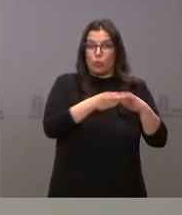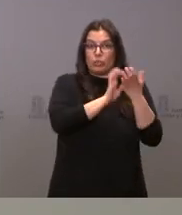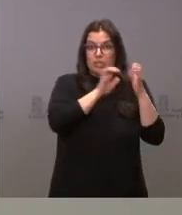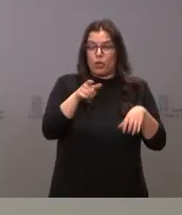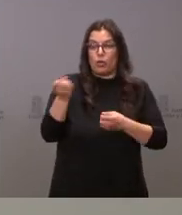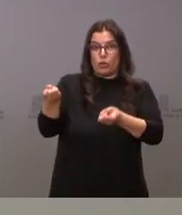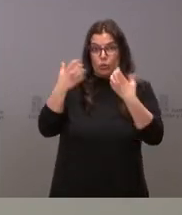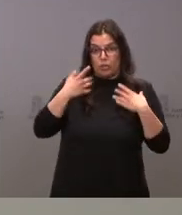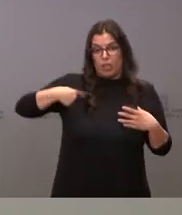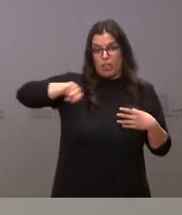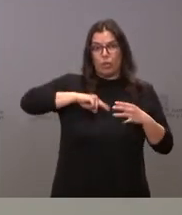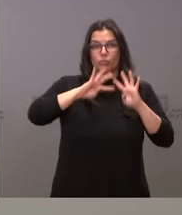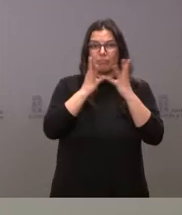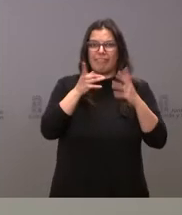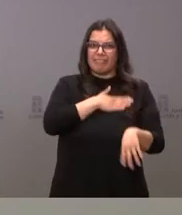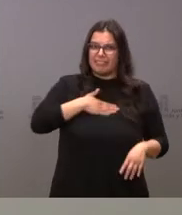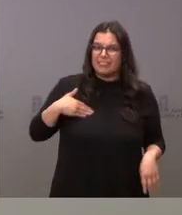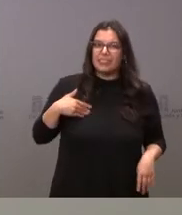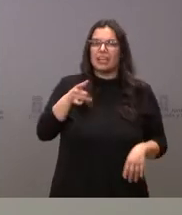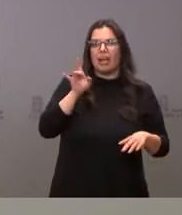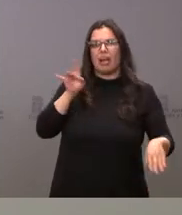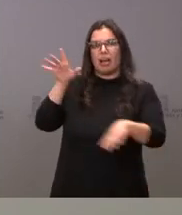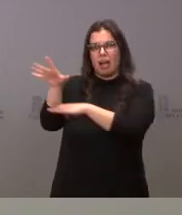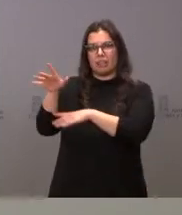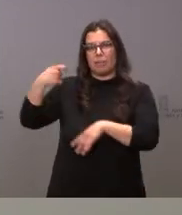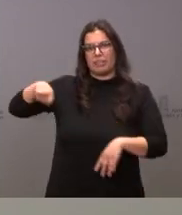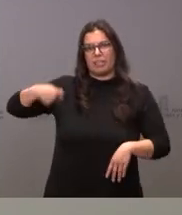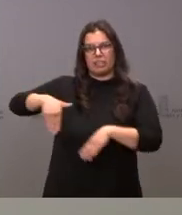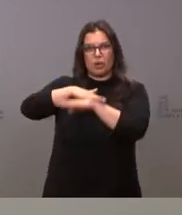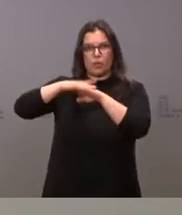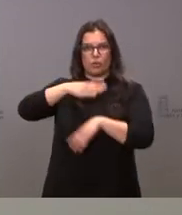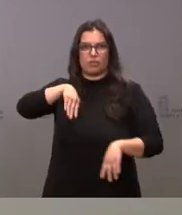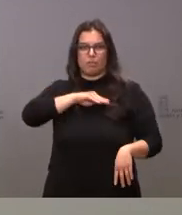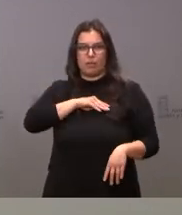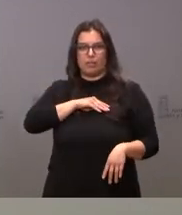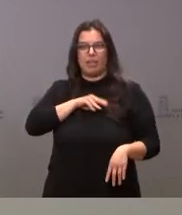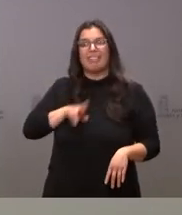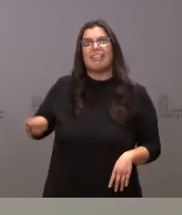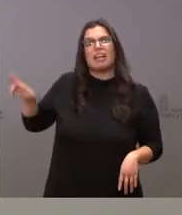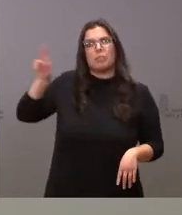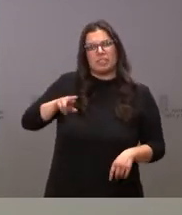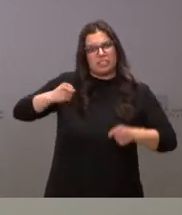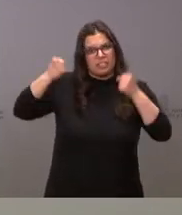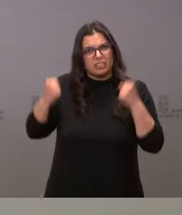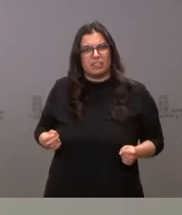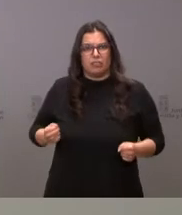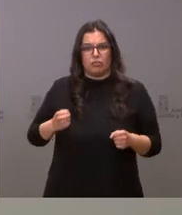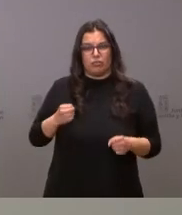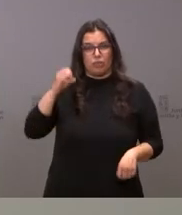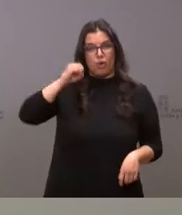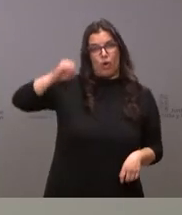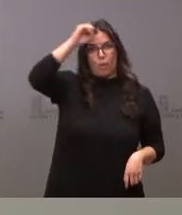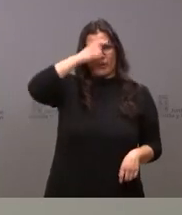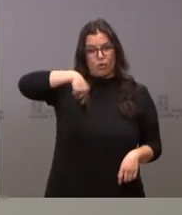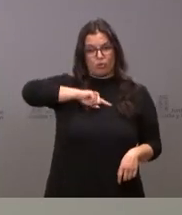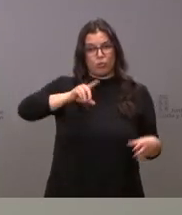informado de su deseo de enviar una carta al presidente del Gobierno de España reiterándole una vez más la posición de la Junta de Castilla y